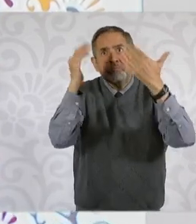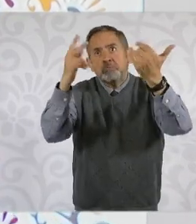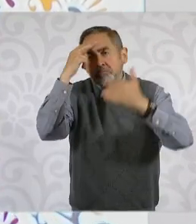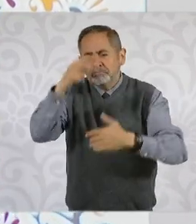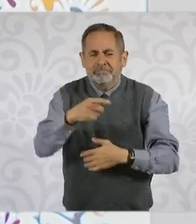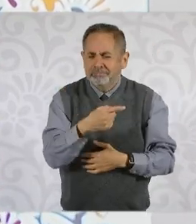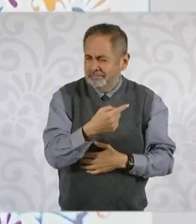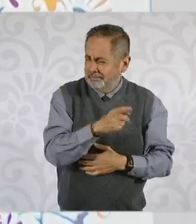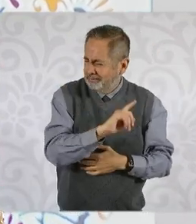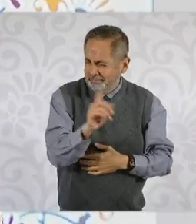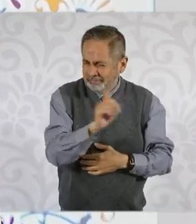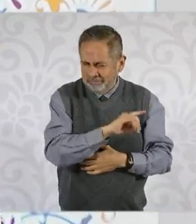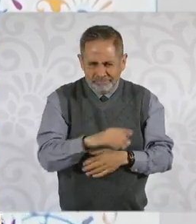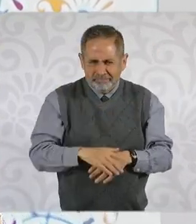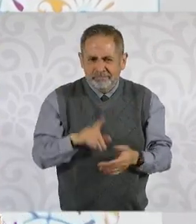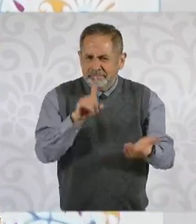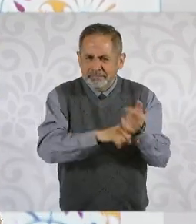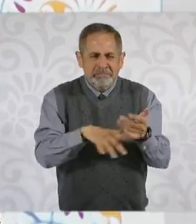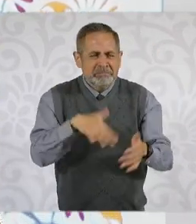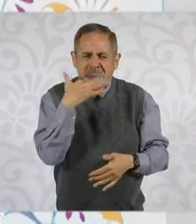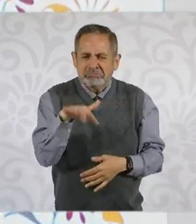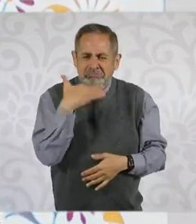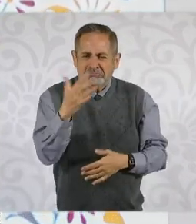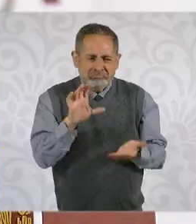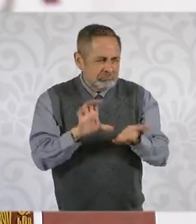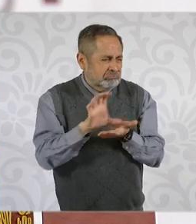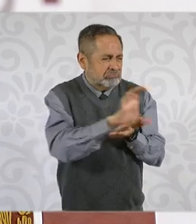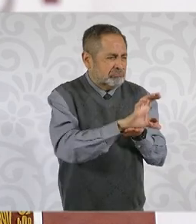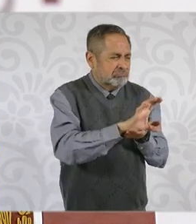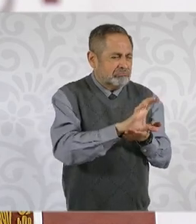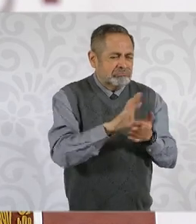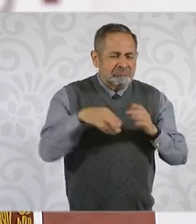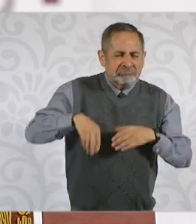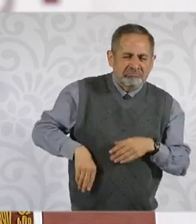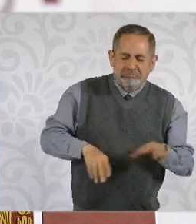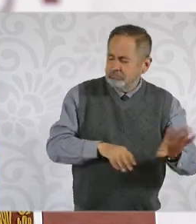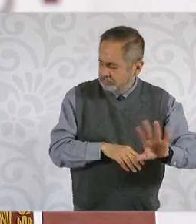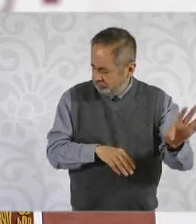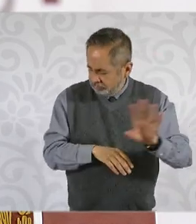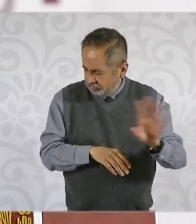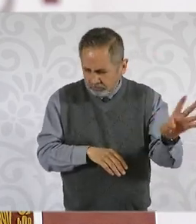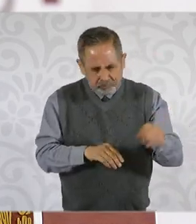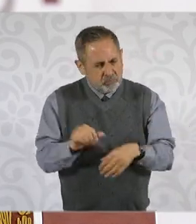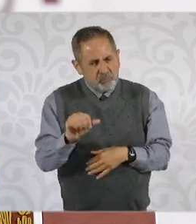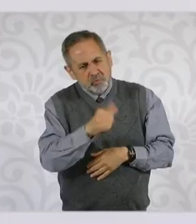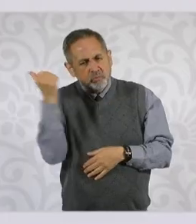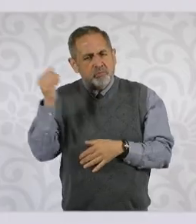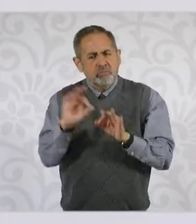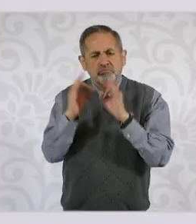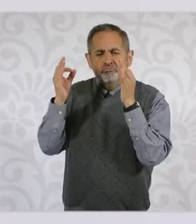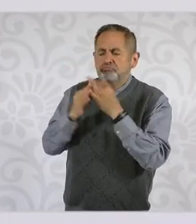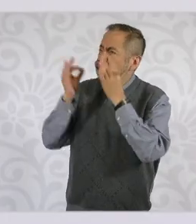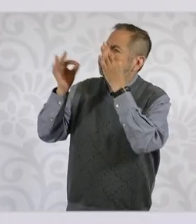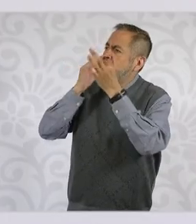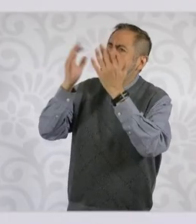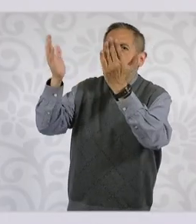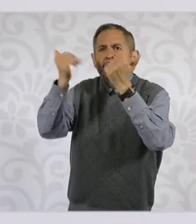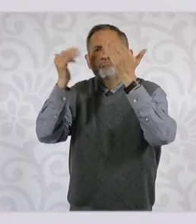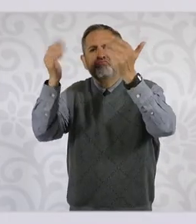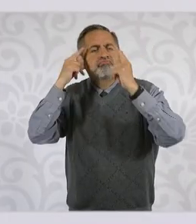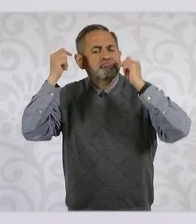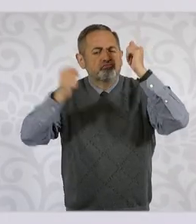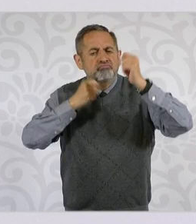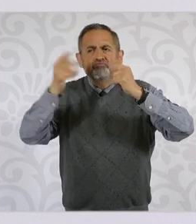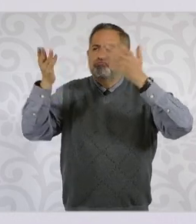y que en realidad también había mucha corrupción. Entonces, hay otras formas de promoción turística que vamos a